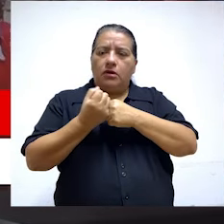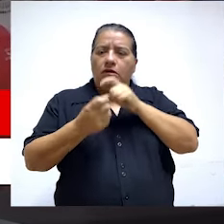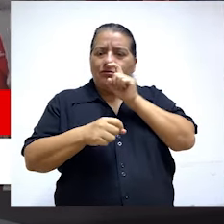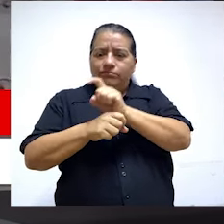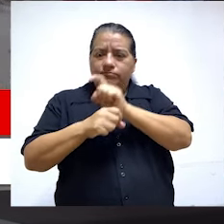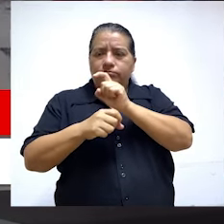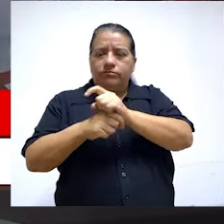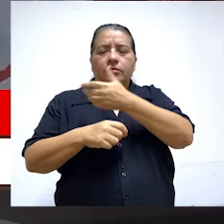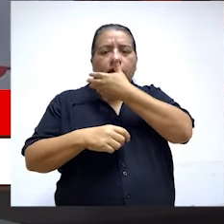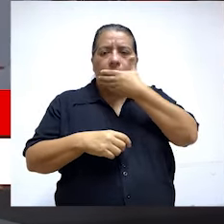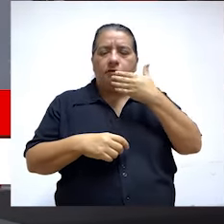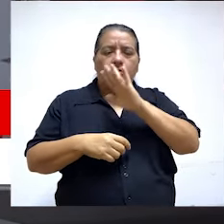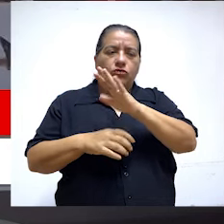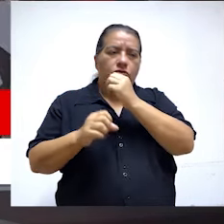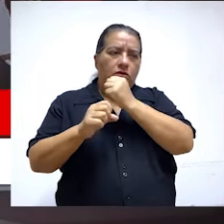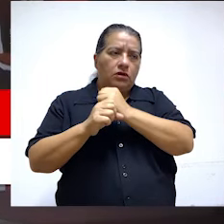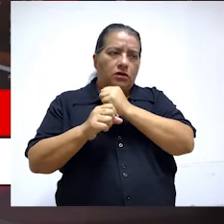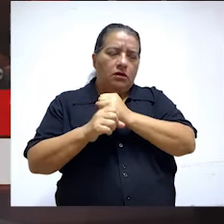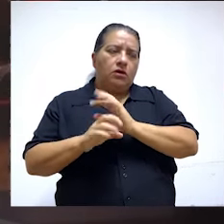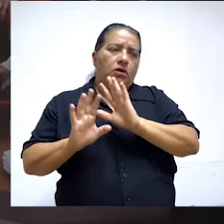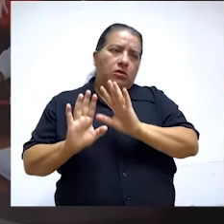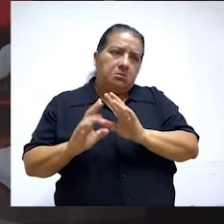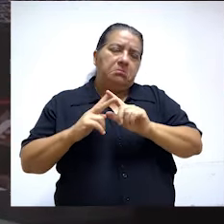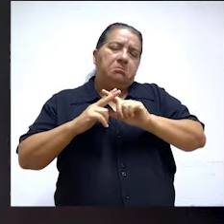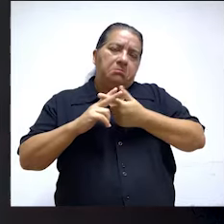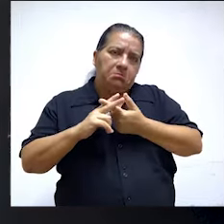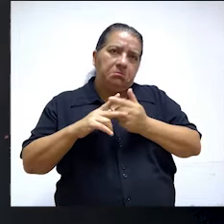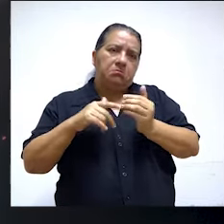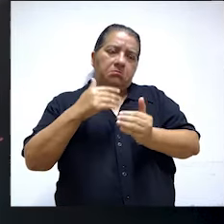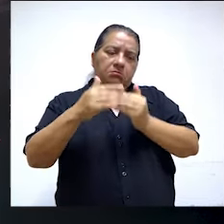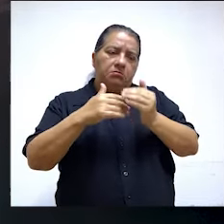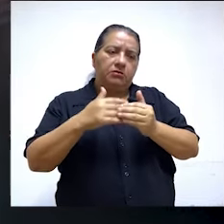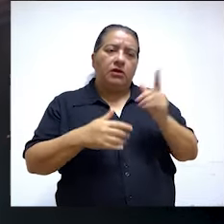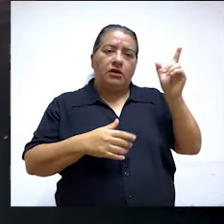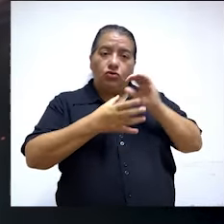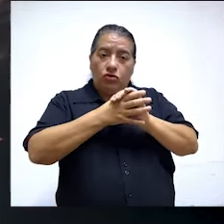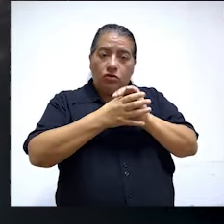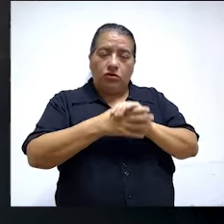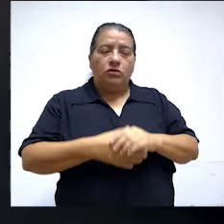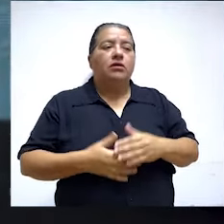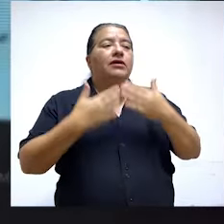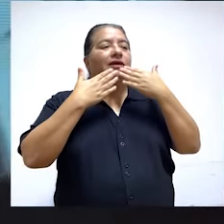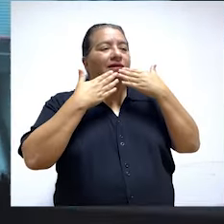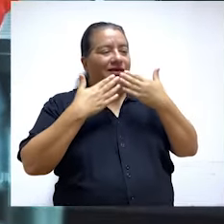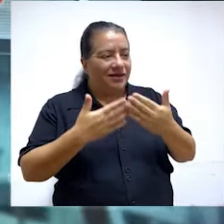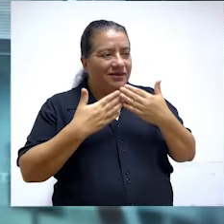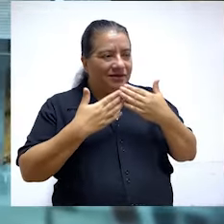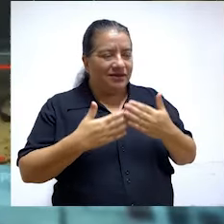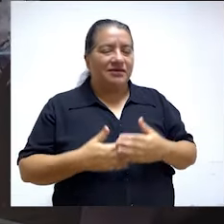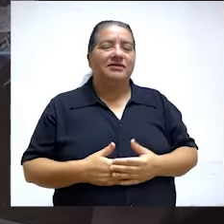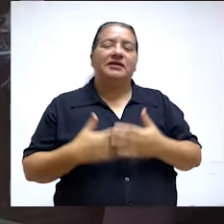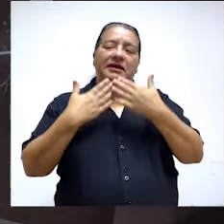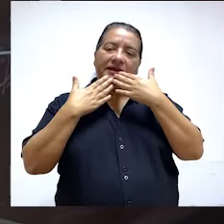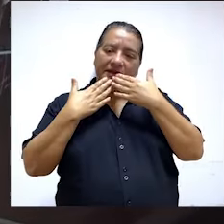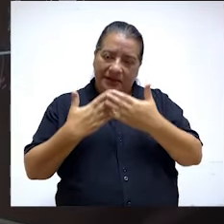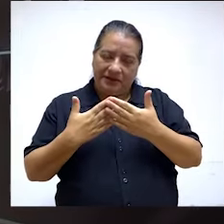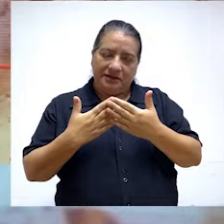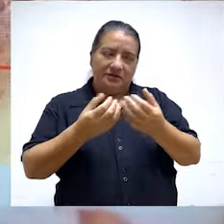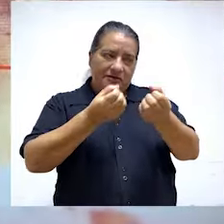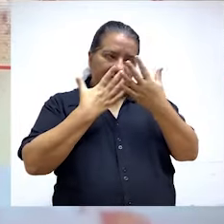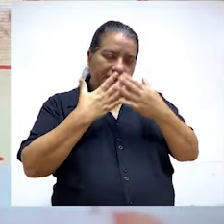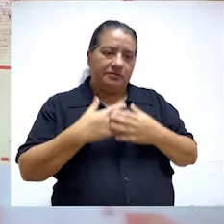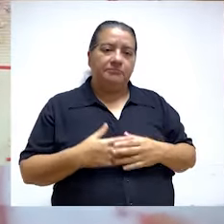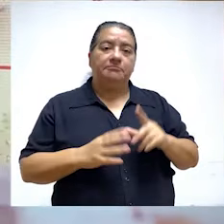para que mejoren su trabajo. Pero eso es un inicio, ¿no? Muy bien, doctora Dávila, muchas gracias por acompañarnos hoy en Contraloría TV. Gracias.